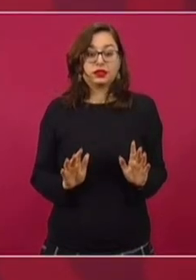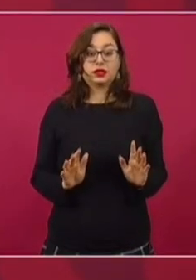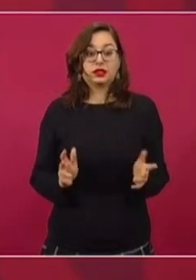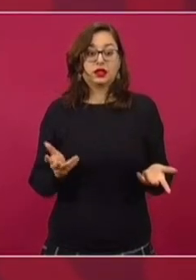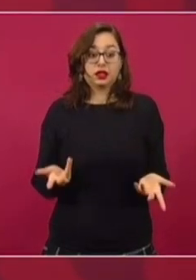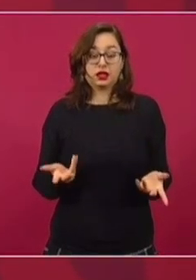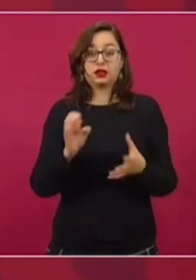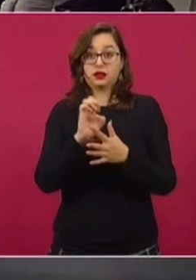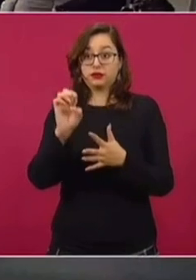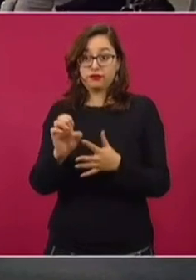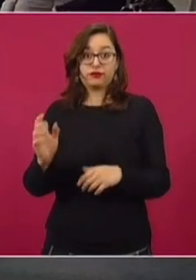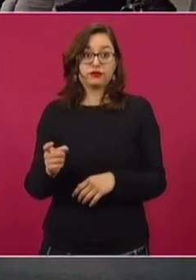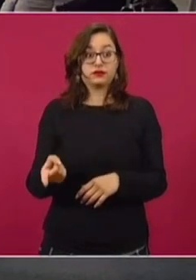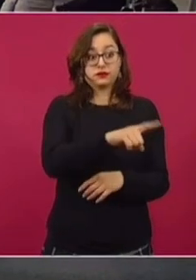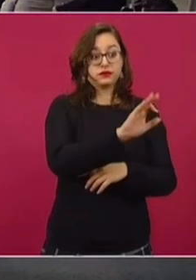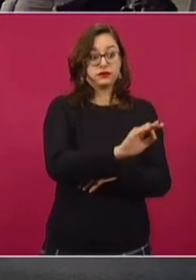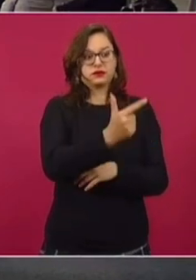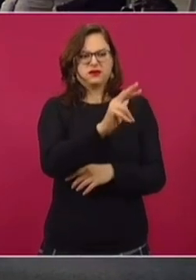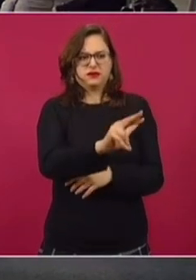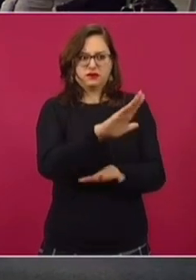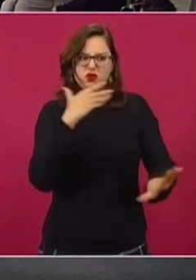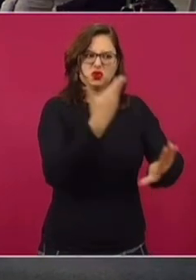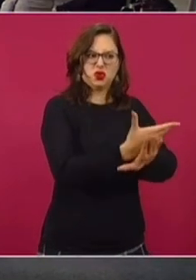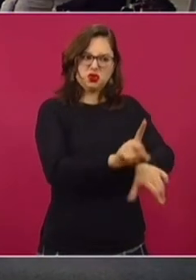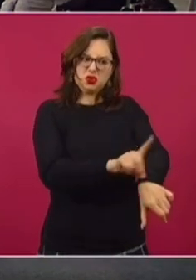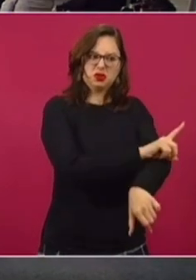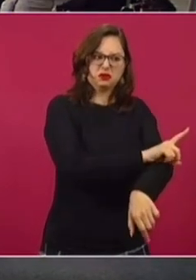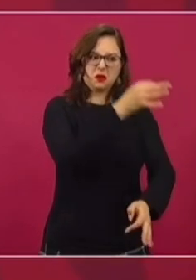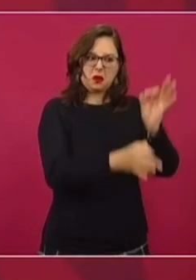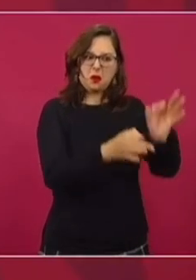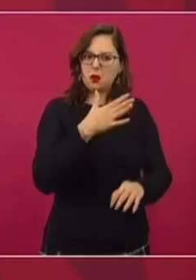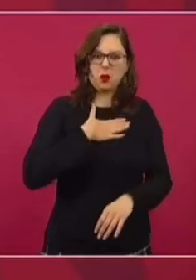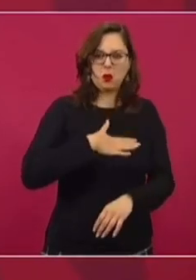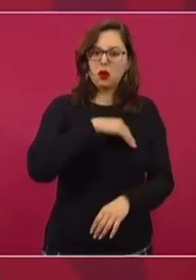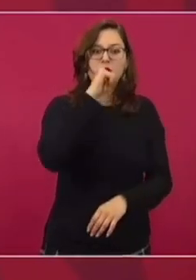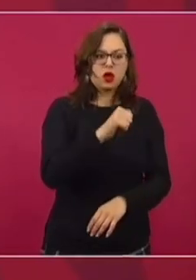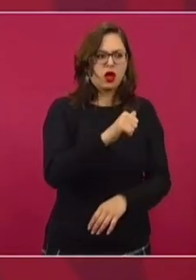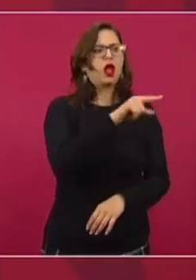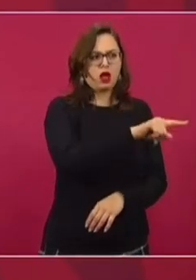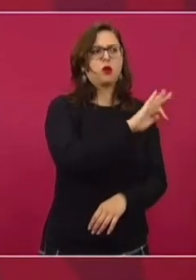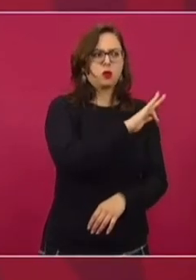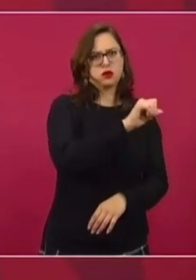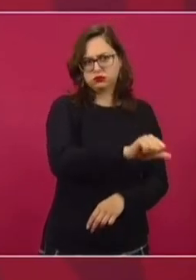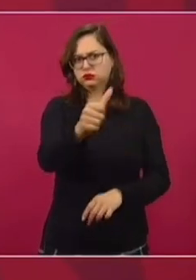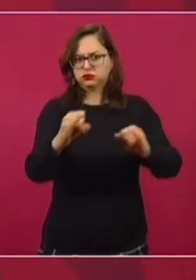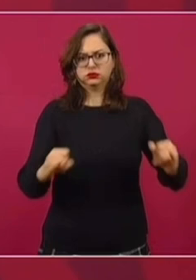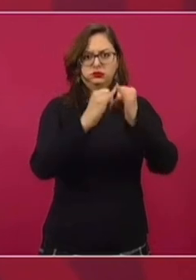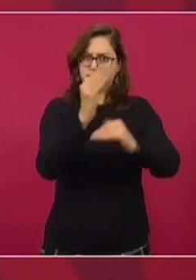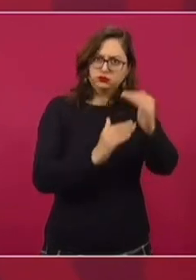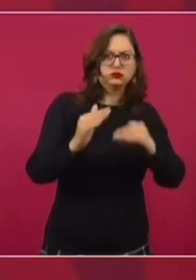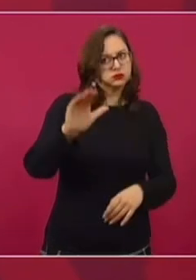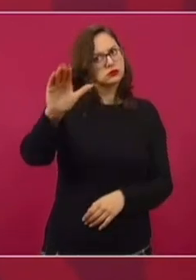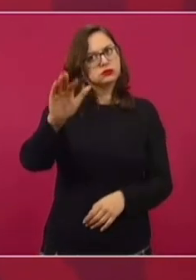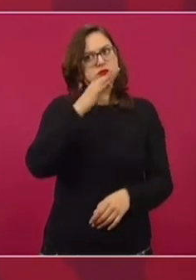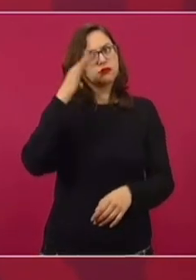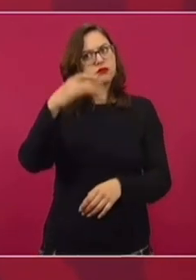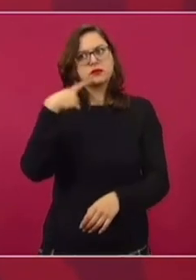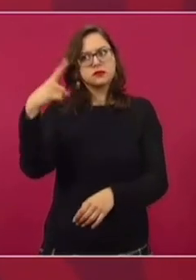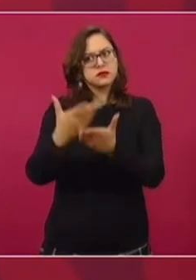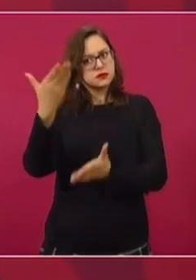injustamente siente que está siendo juzgado, puede acudir a otra instancia. Entonces,